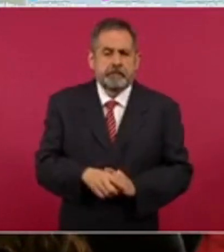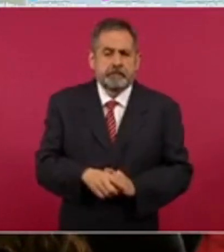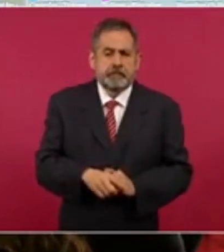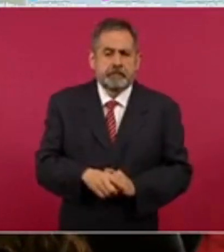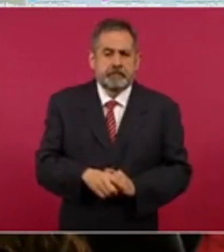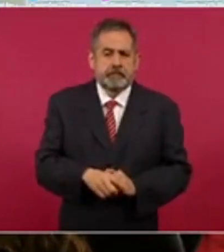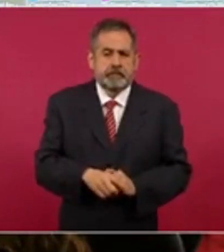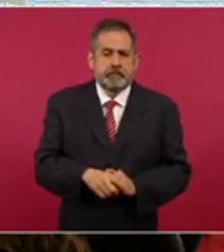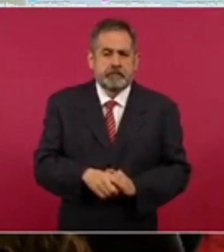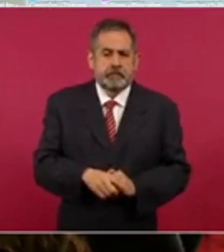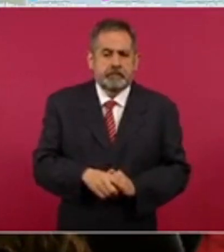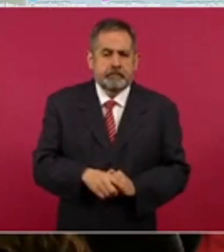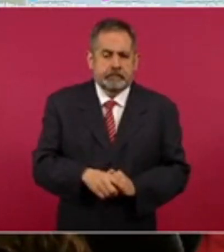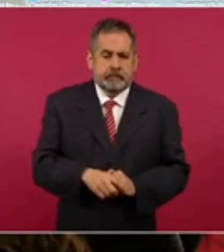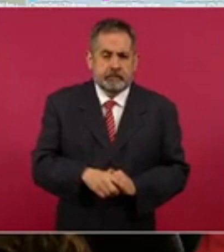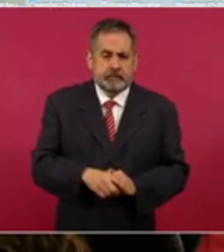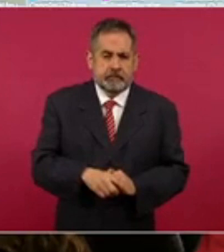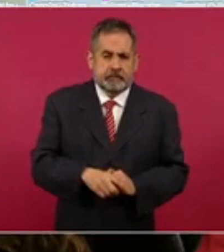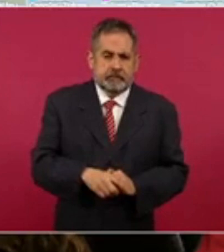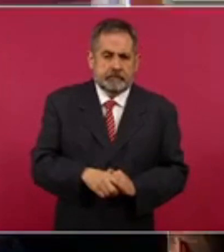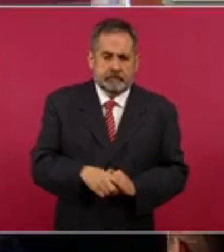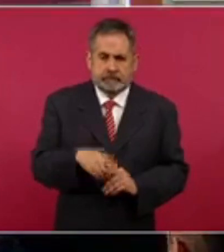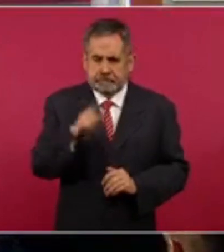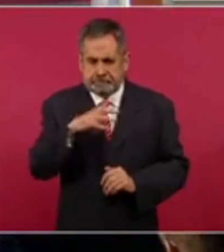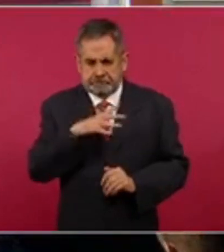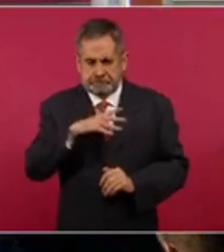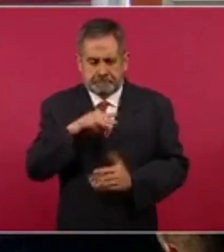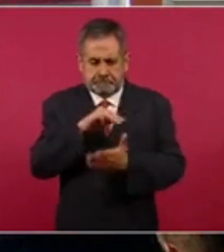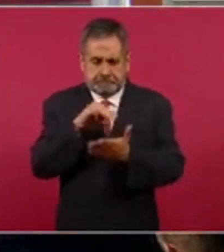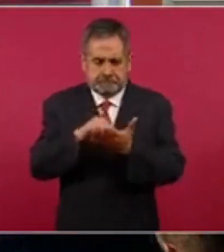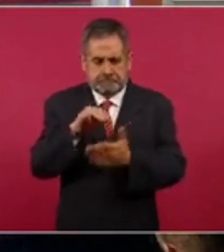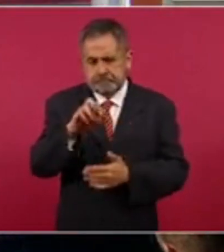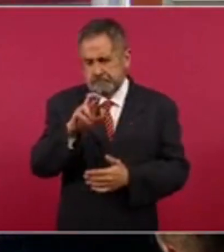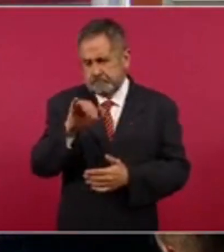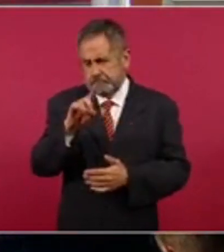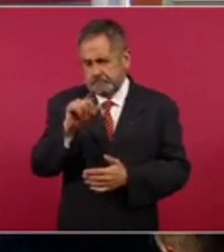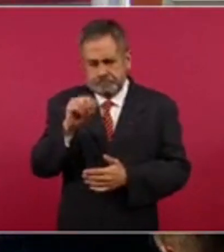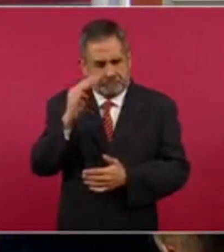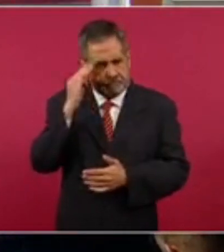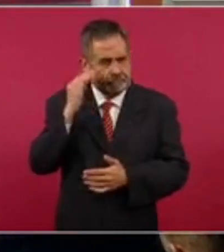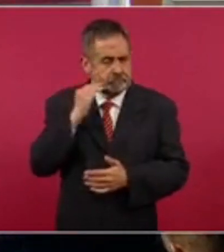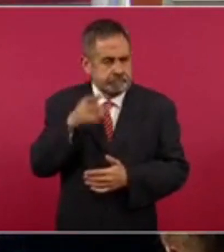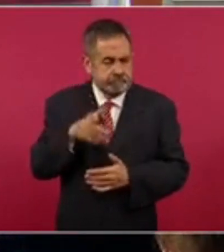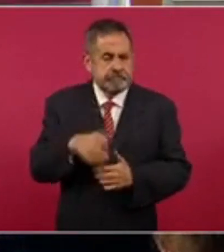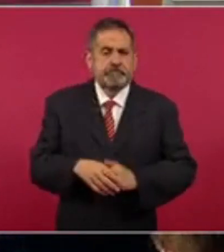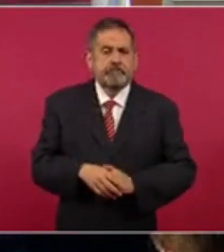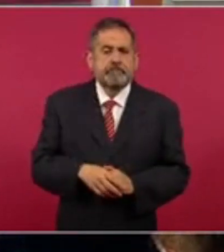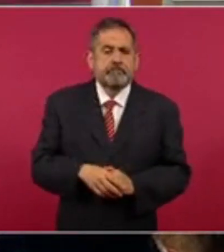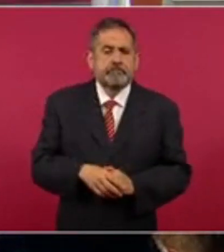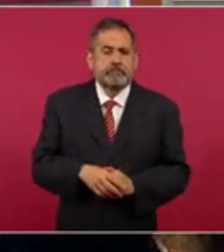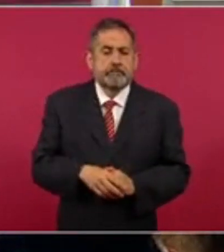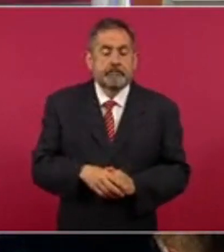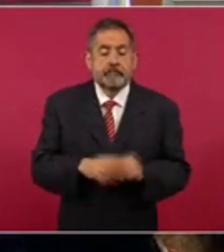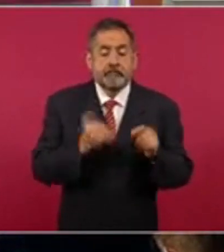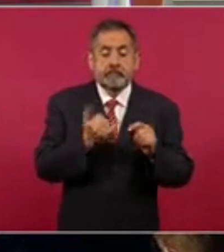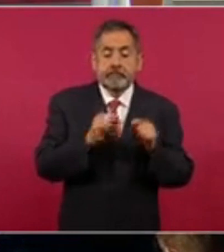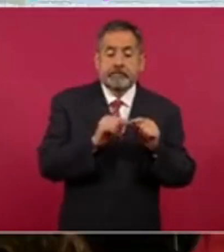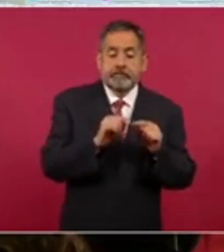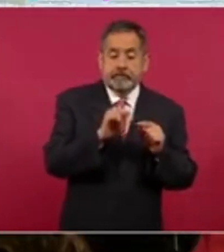aquí está Mérida. Y de Palenque